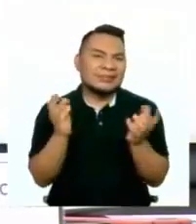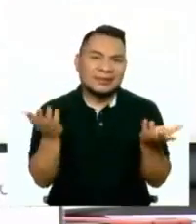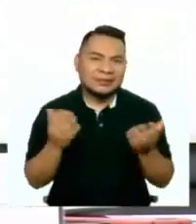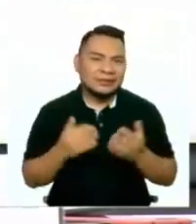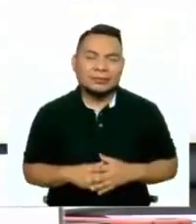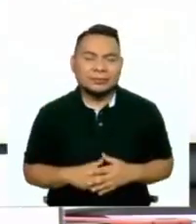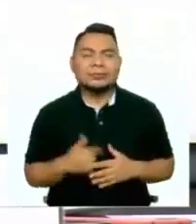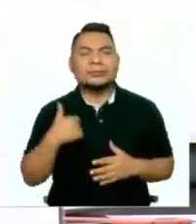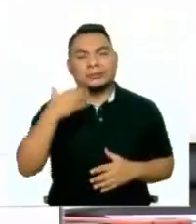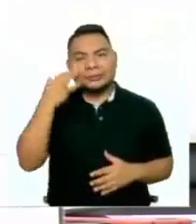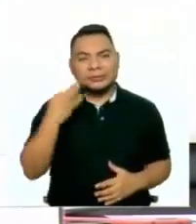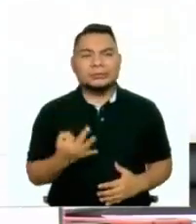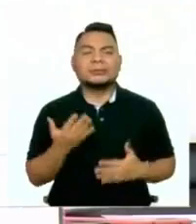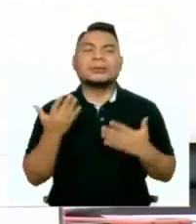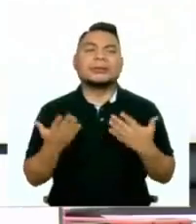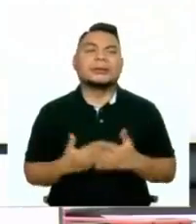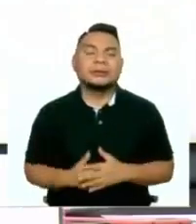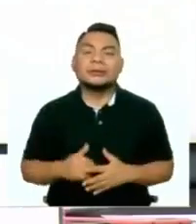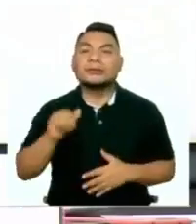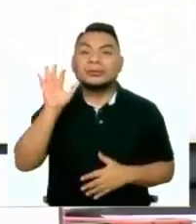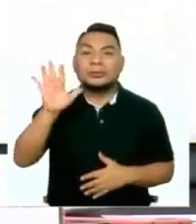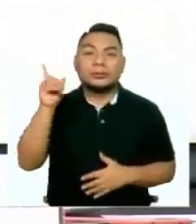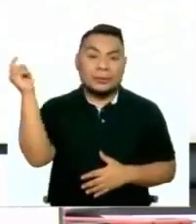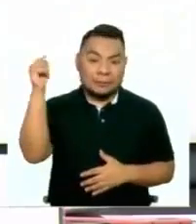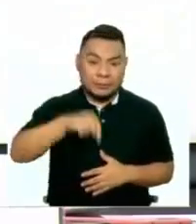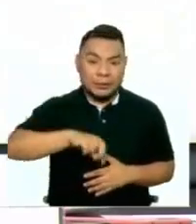Por lo que consideramos que su venida al país es importante.